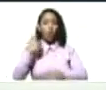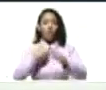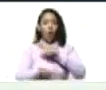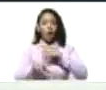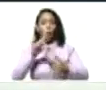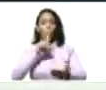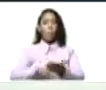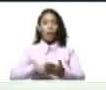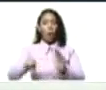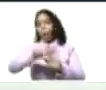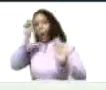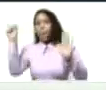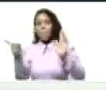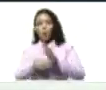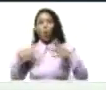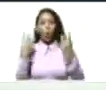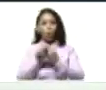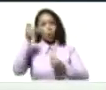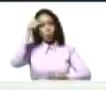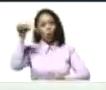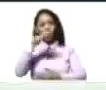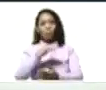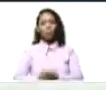cumplir plenamente junto al pueblo.